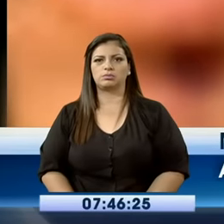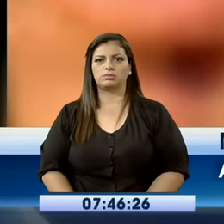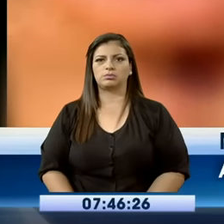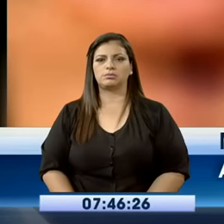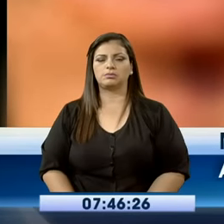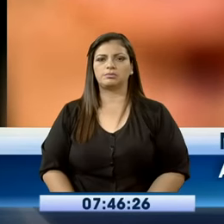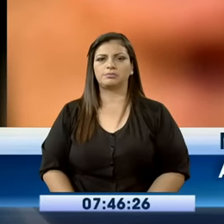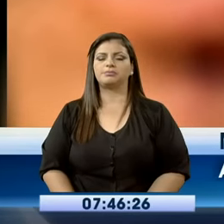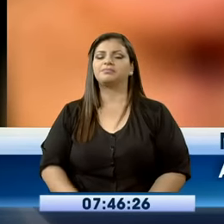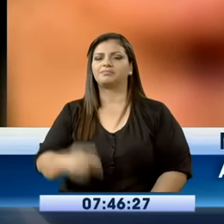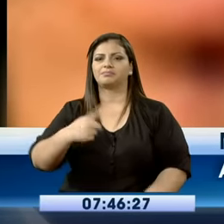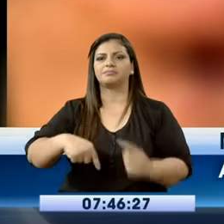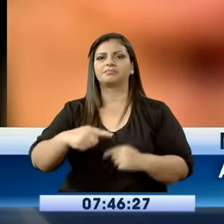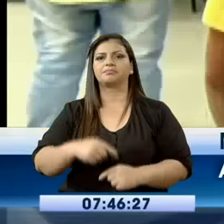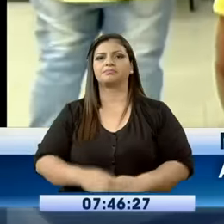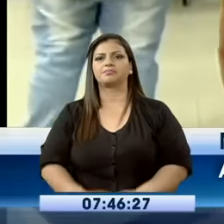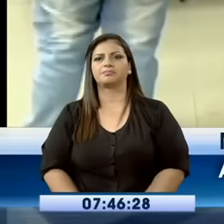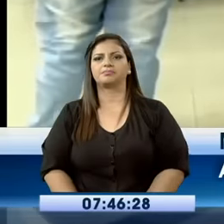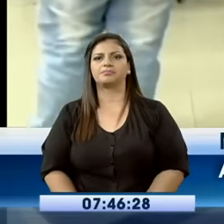Ya regresamos.